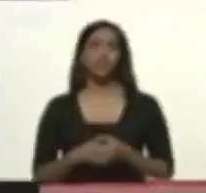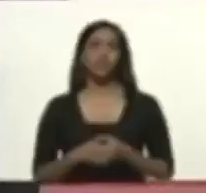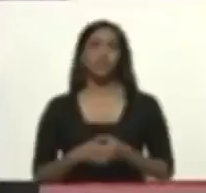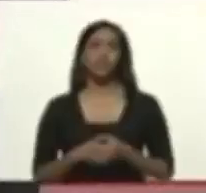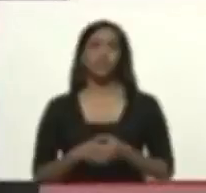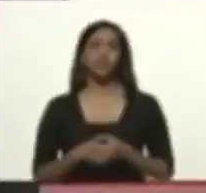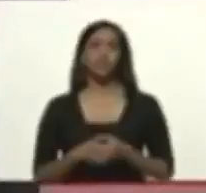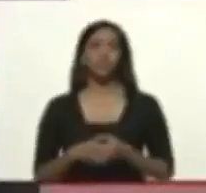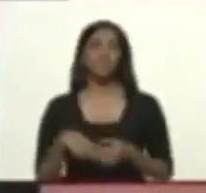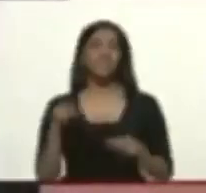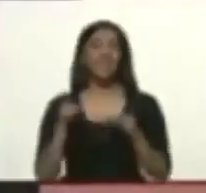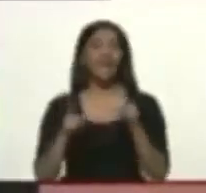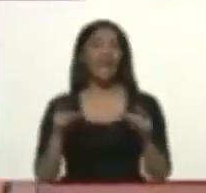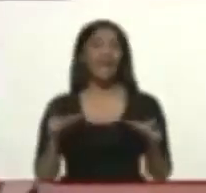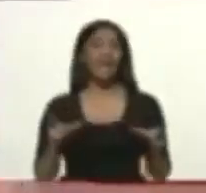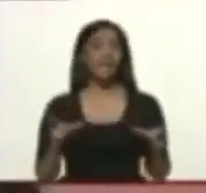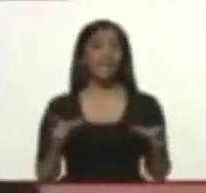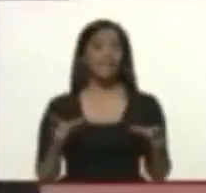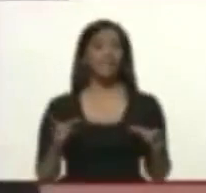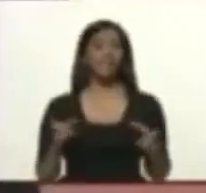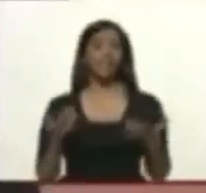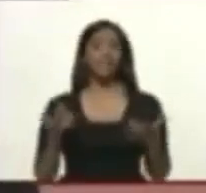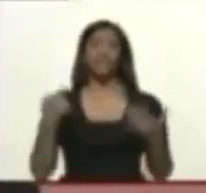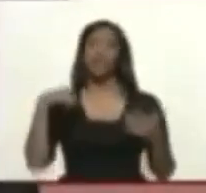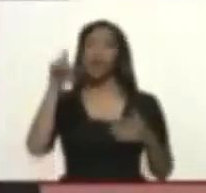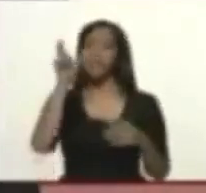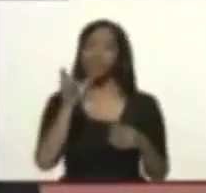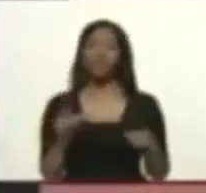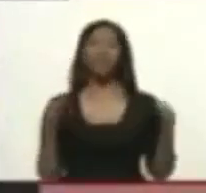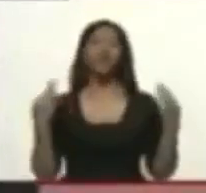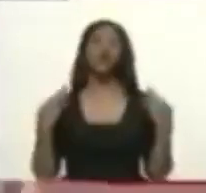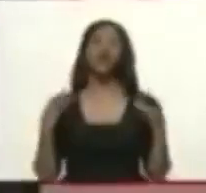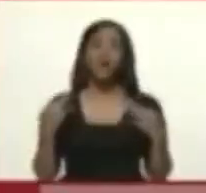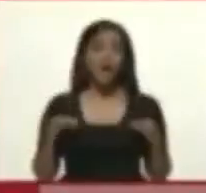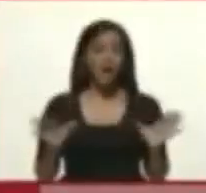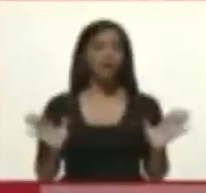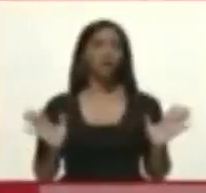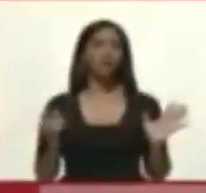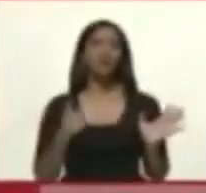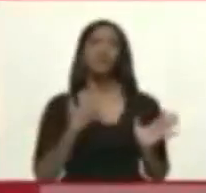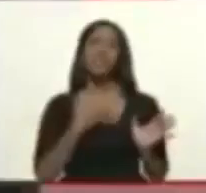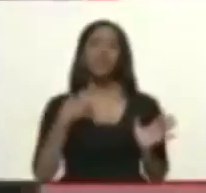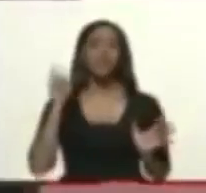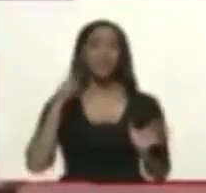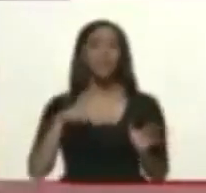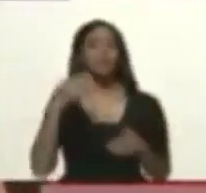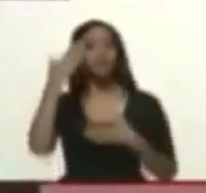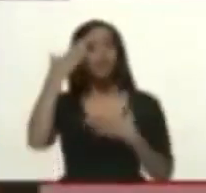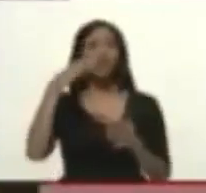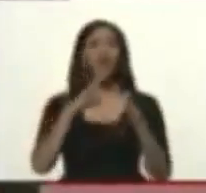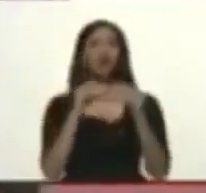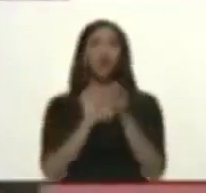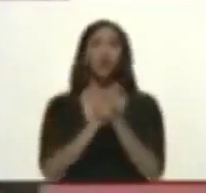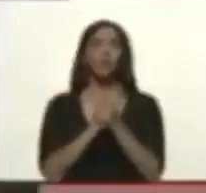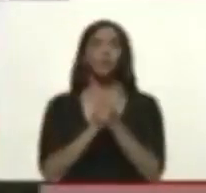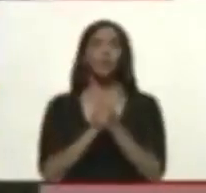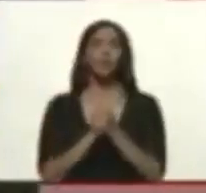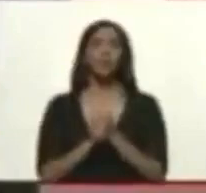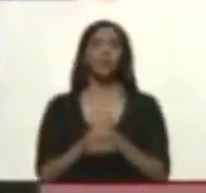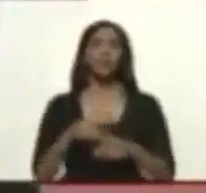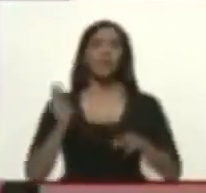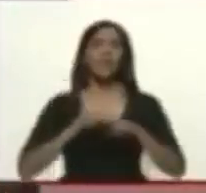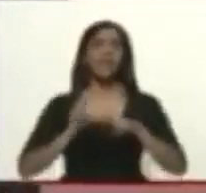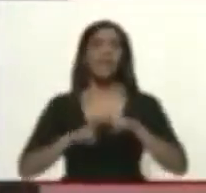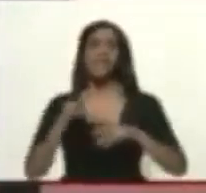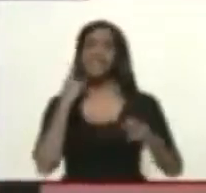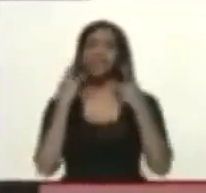Y la gente, porque además, si fuese una persona normal, ¿verdad, Mango? Yo quiero también mandarle un saludo a todos los compañeros. La negra se activó